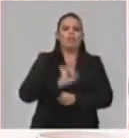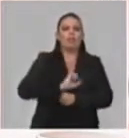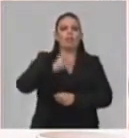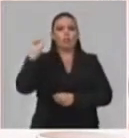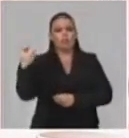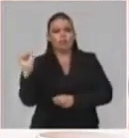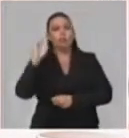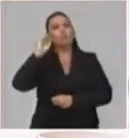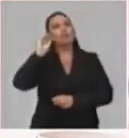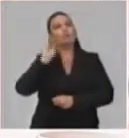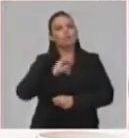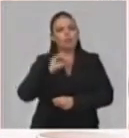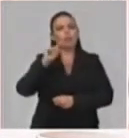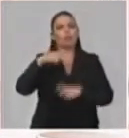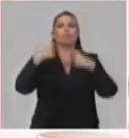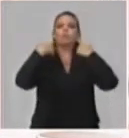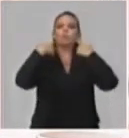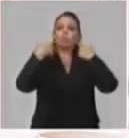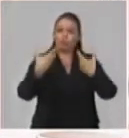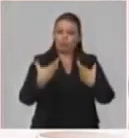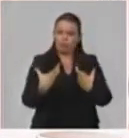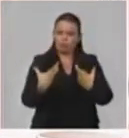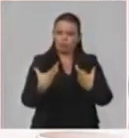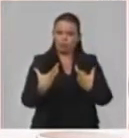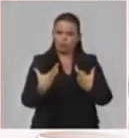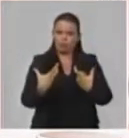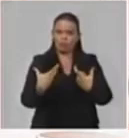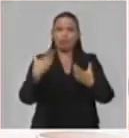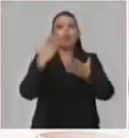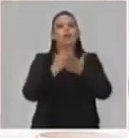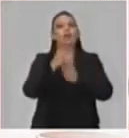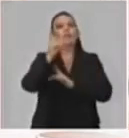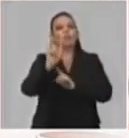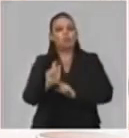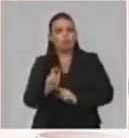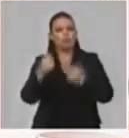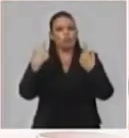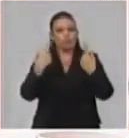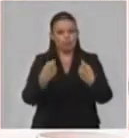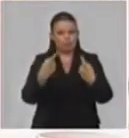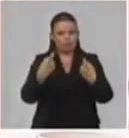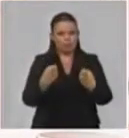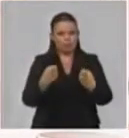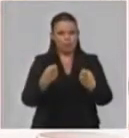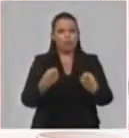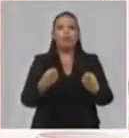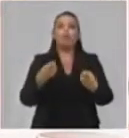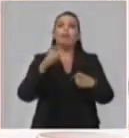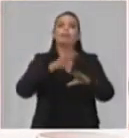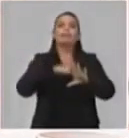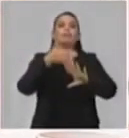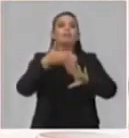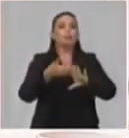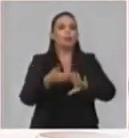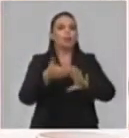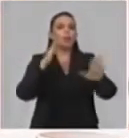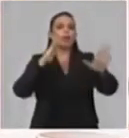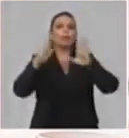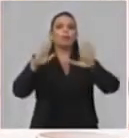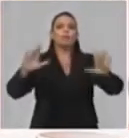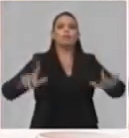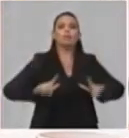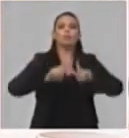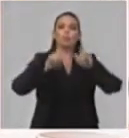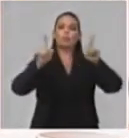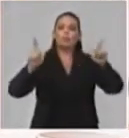vida de los estudiantes del cual no podemos privarlo, por lo que se desarrollarán cumpliendo las medidas higiénico-sanitarias una vez